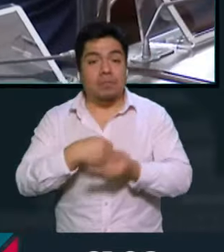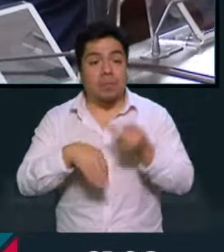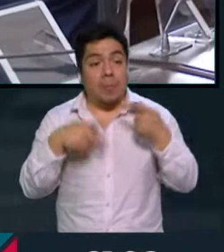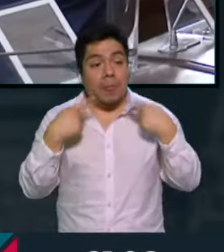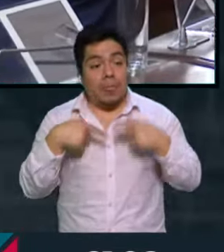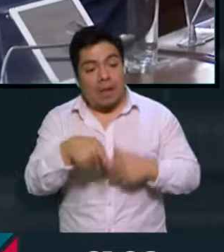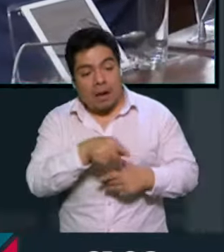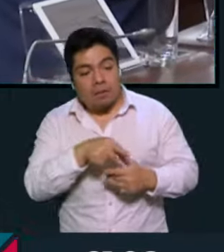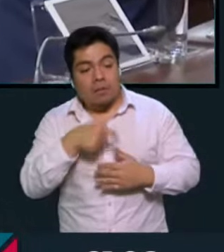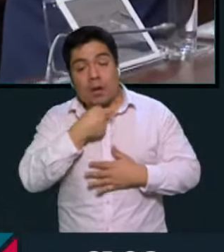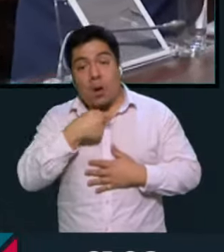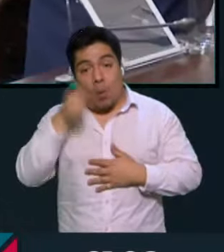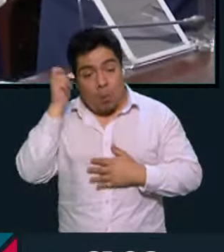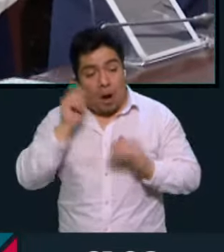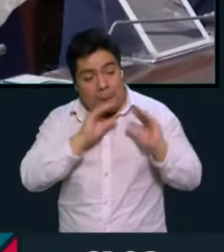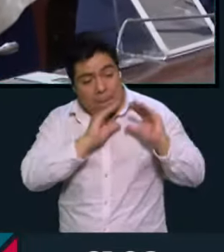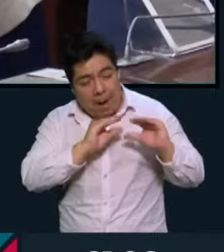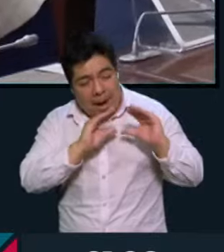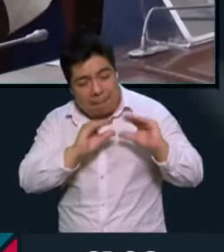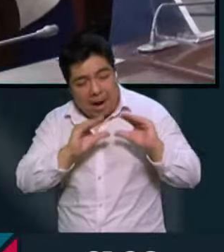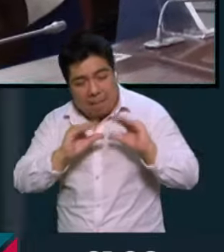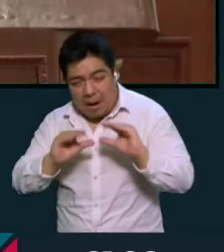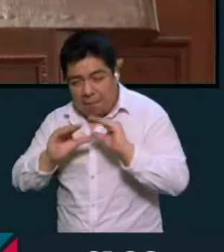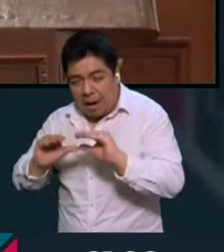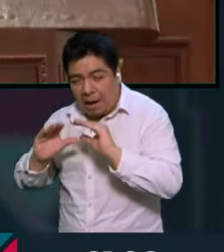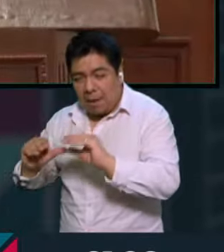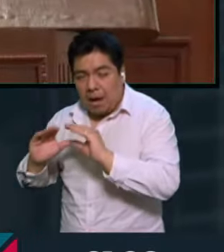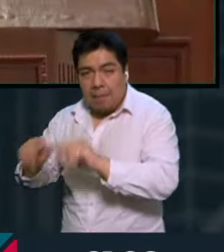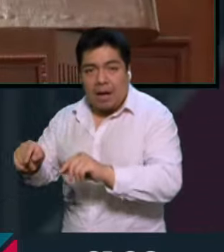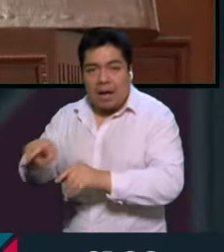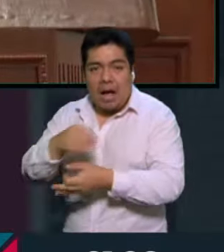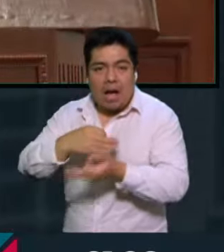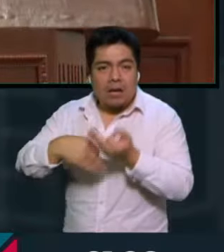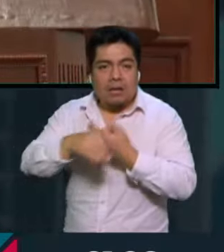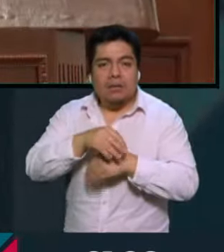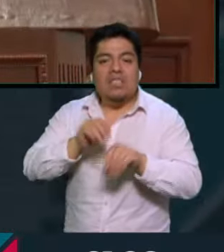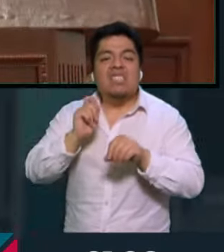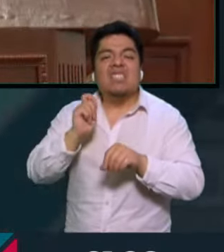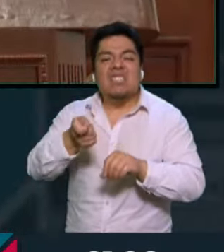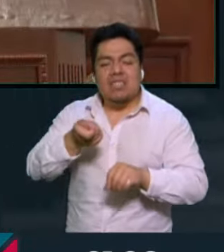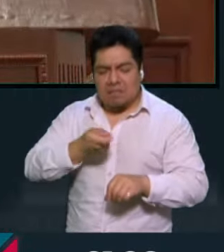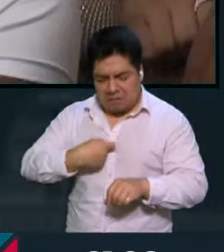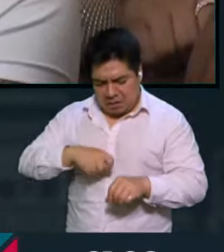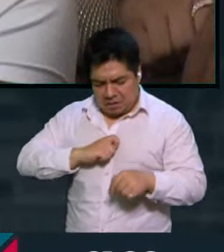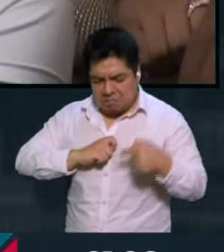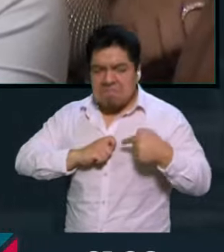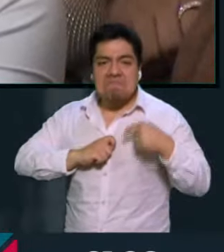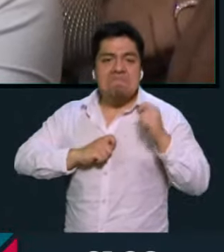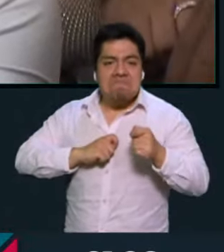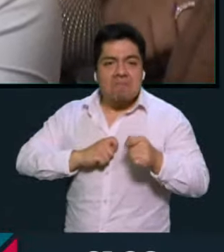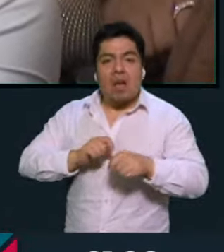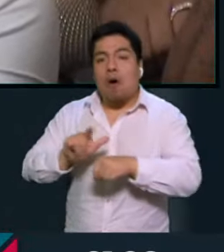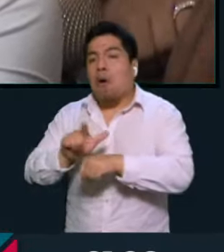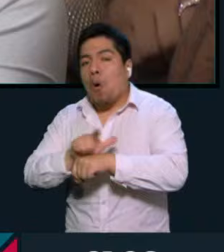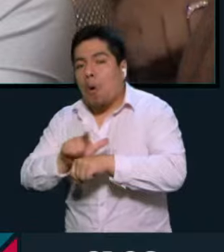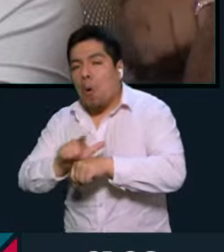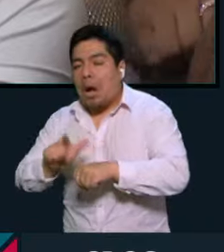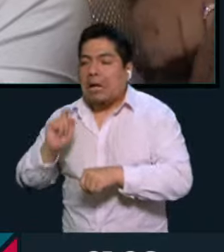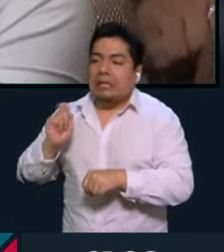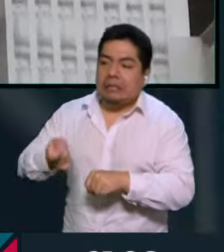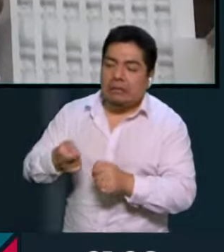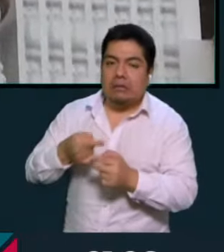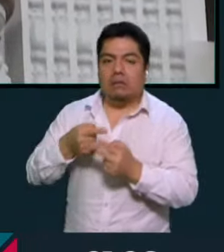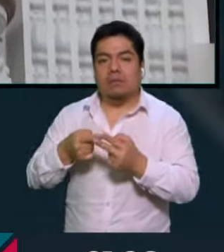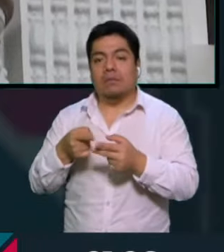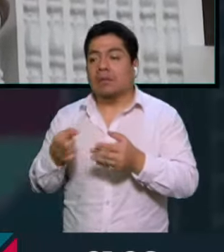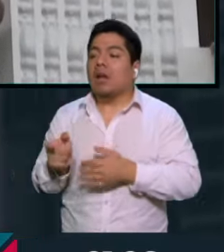través de campañas educativas, el cual pues vaya informando qué significa ser trans, qué significa ser gay, entender cuáles son